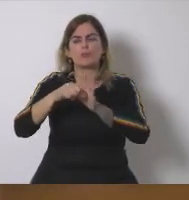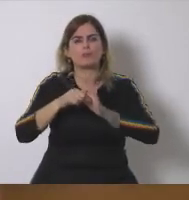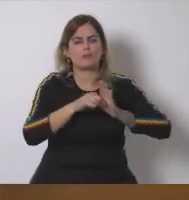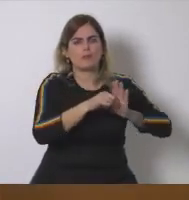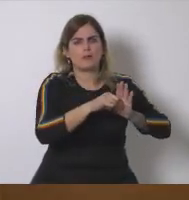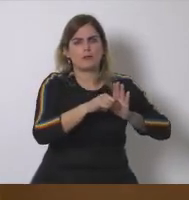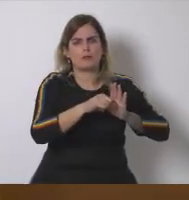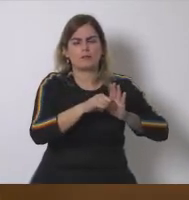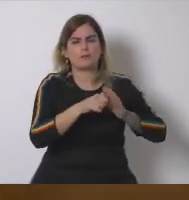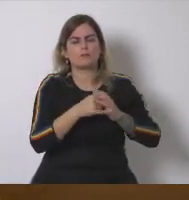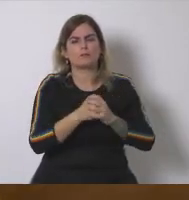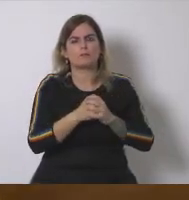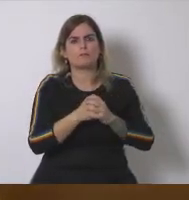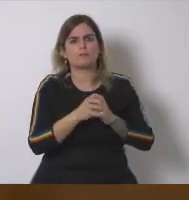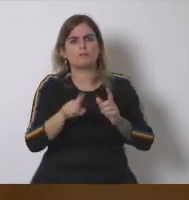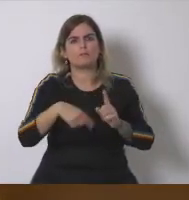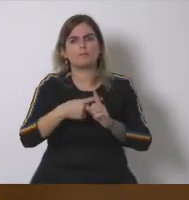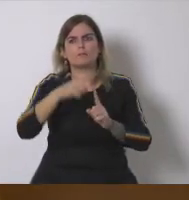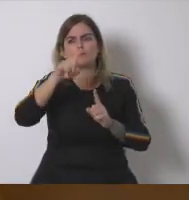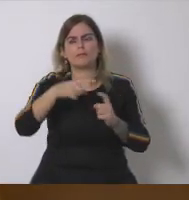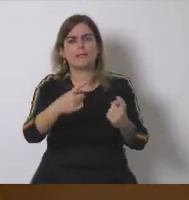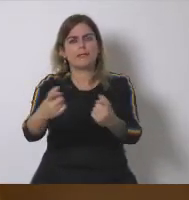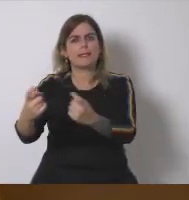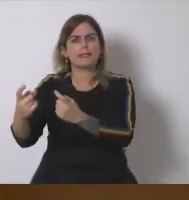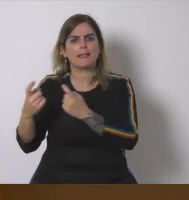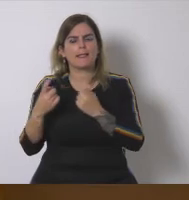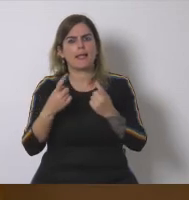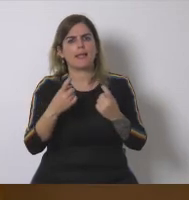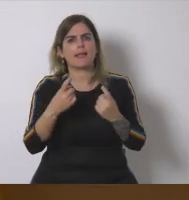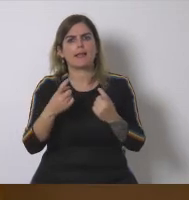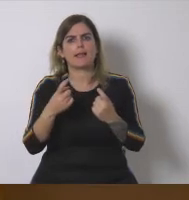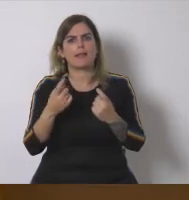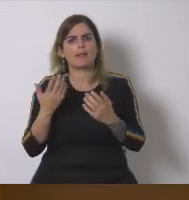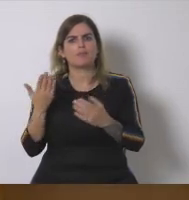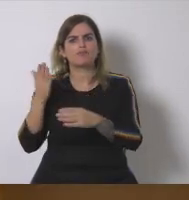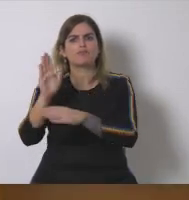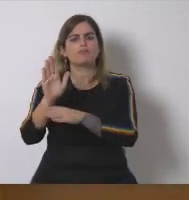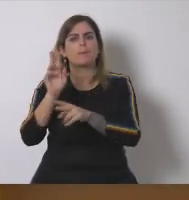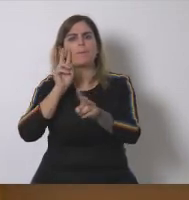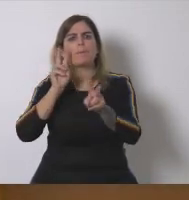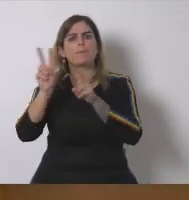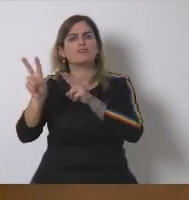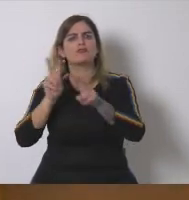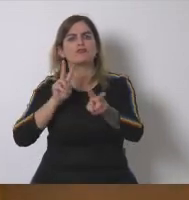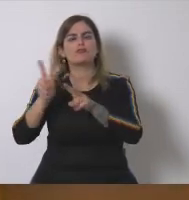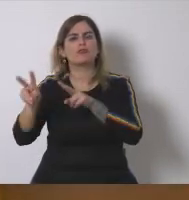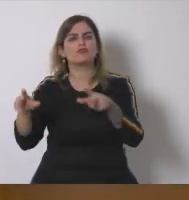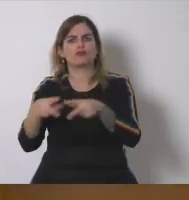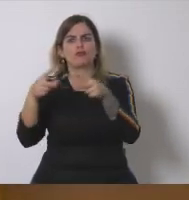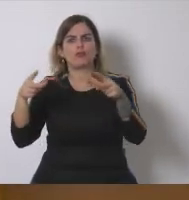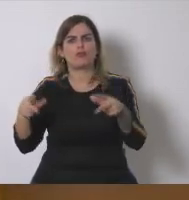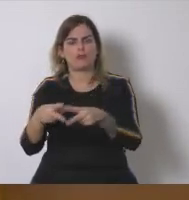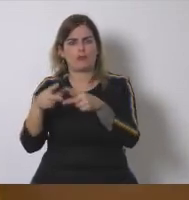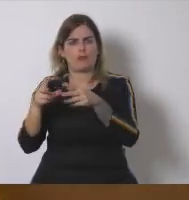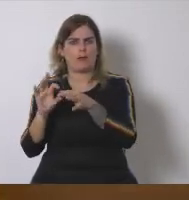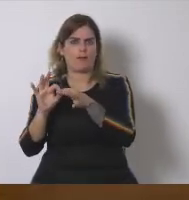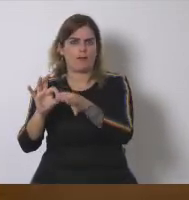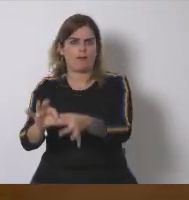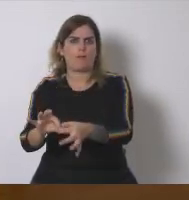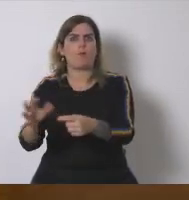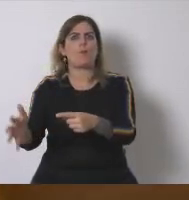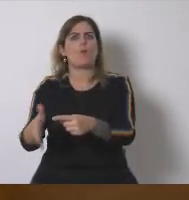proximidad y sobre la necesidad de dar una visión